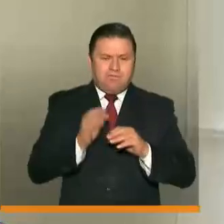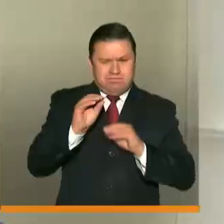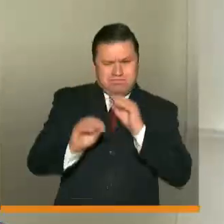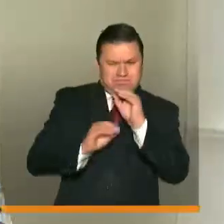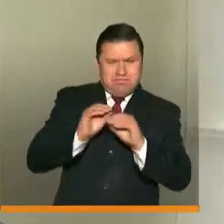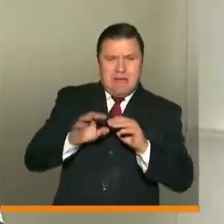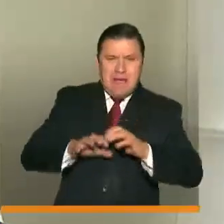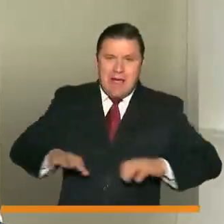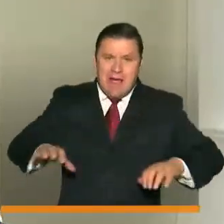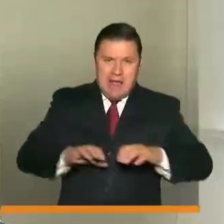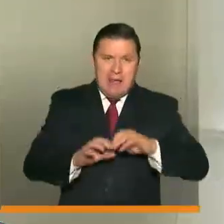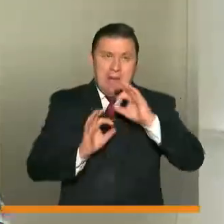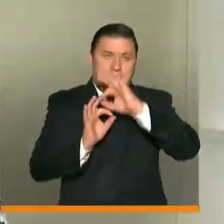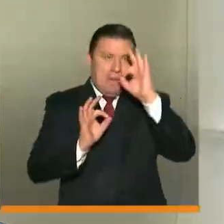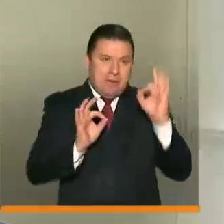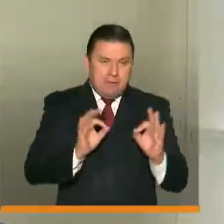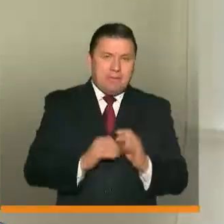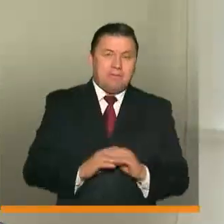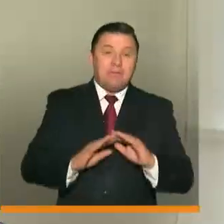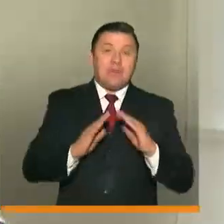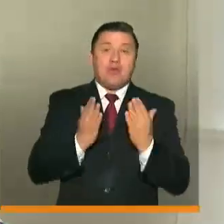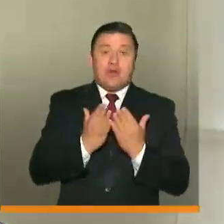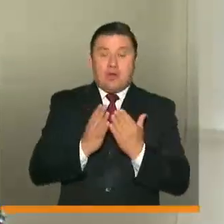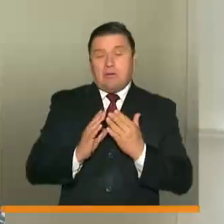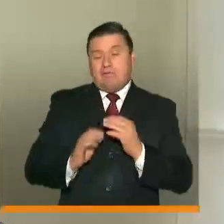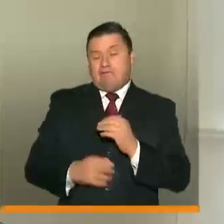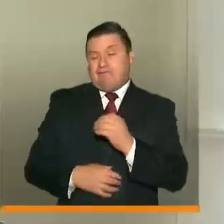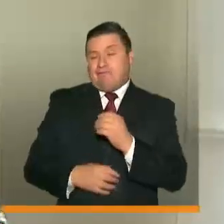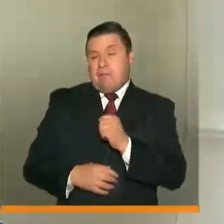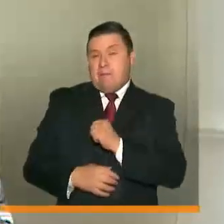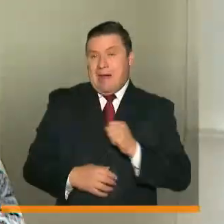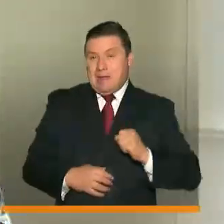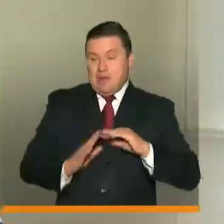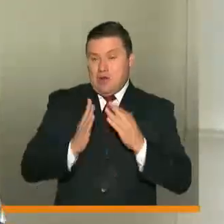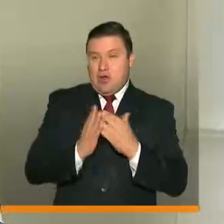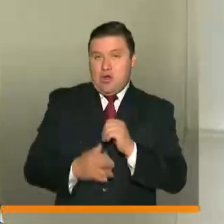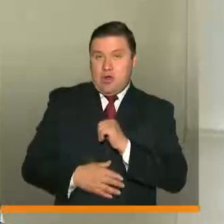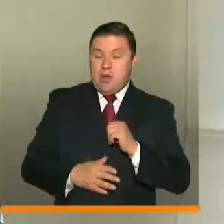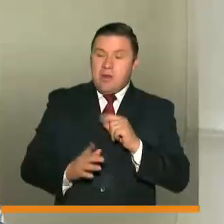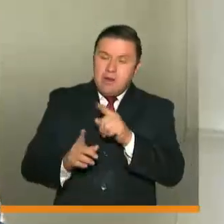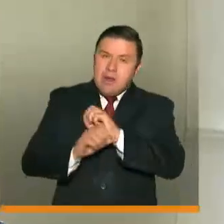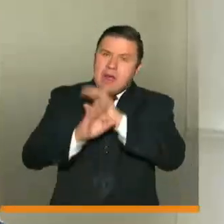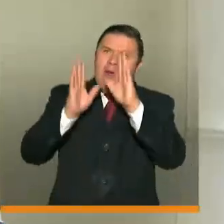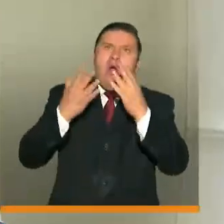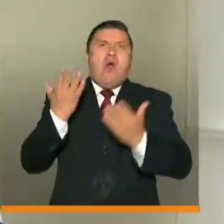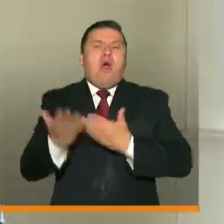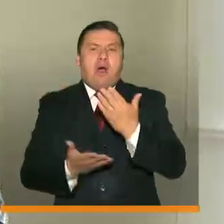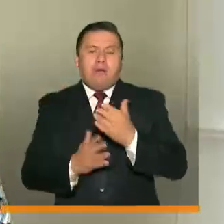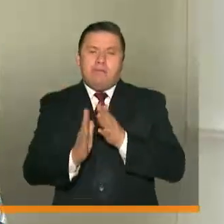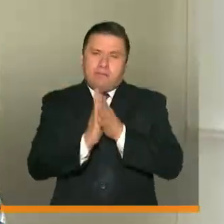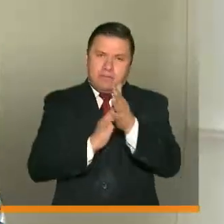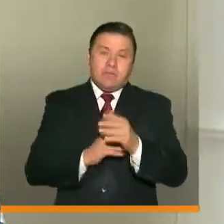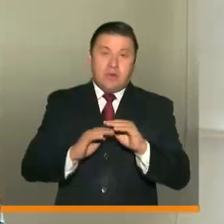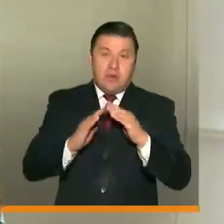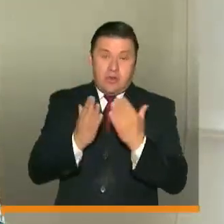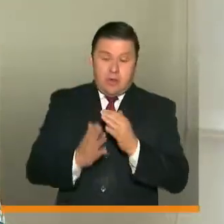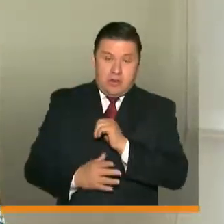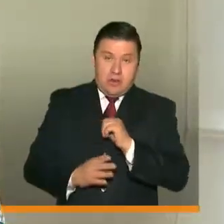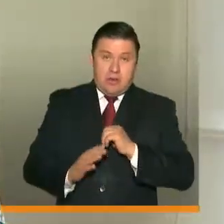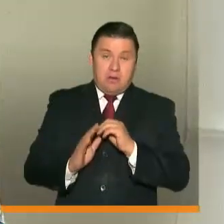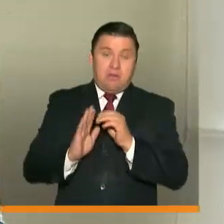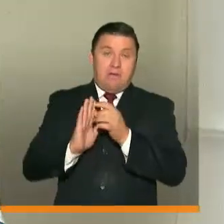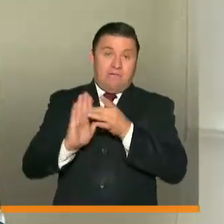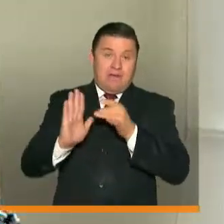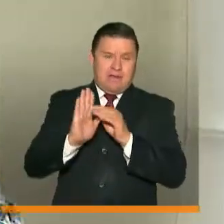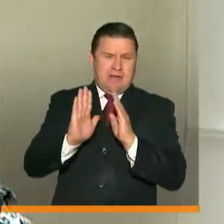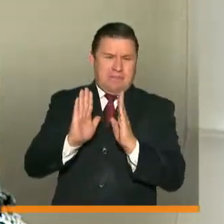con la actividad de cada una de las regiones. Colegios privados, que también obviamente necesitan claridades en esta información. Los colegios de calendario